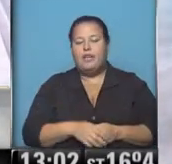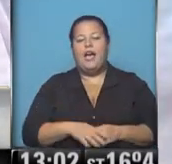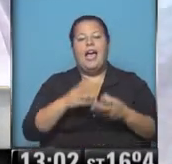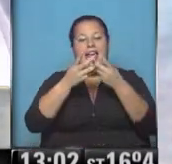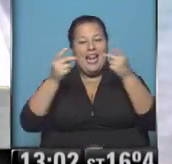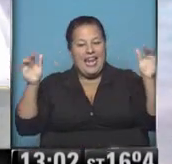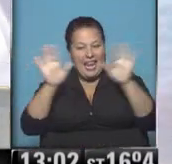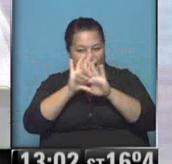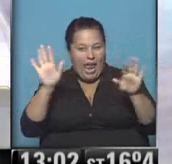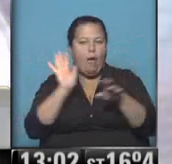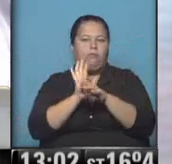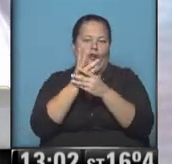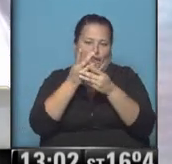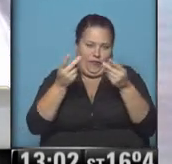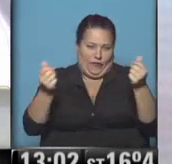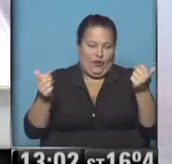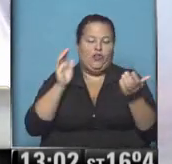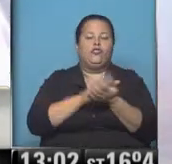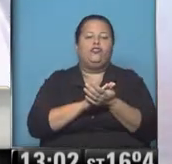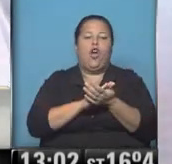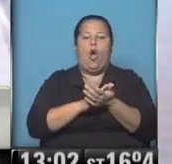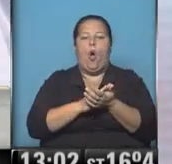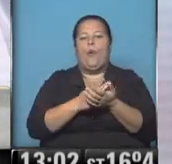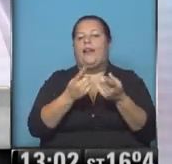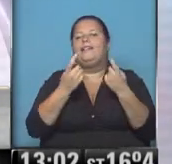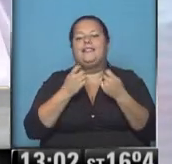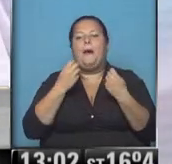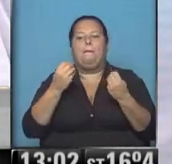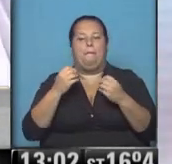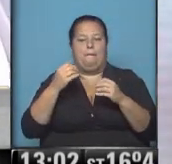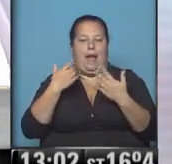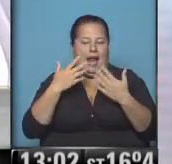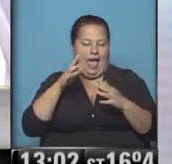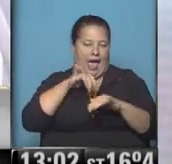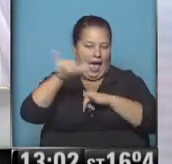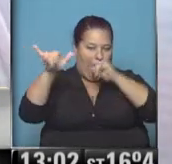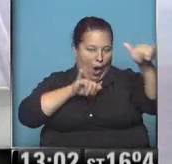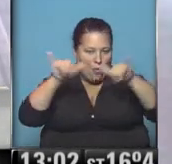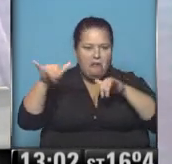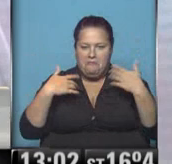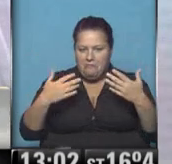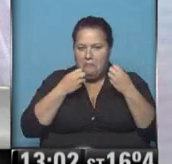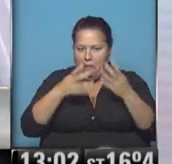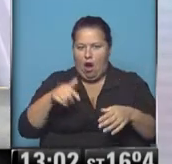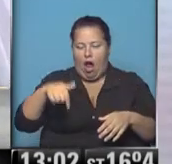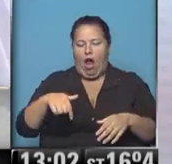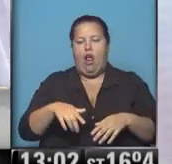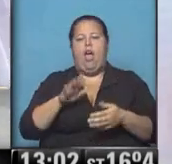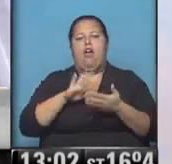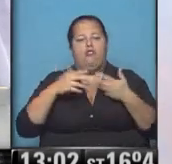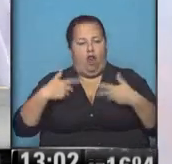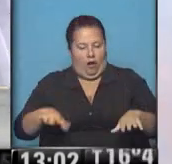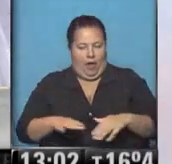la niebla está virtualmente disipada en relación con lo que se necesita para poder prestar los servicios aéreos con